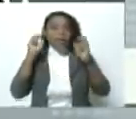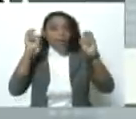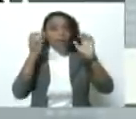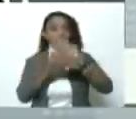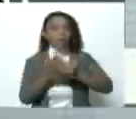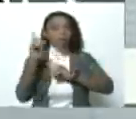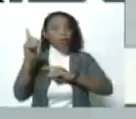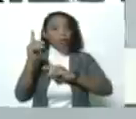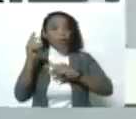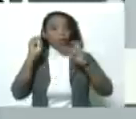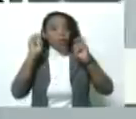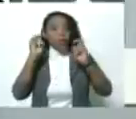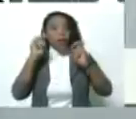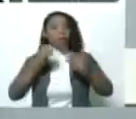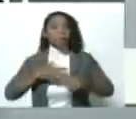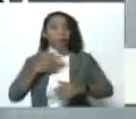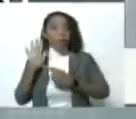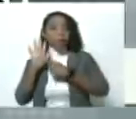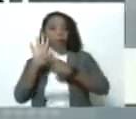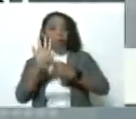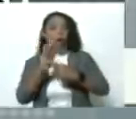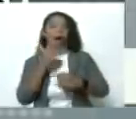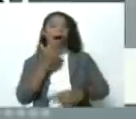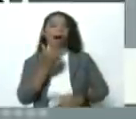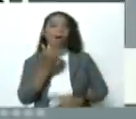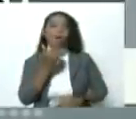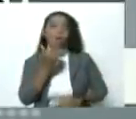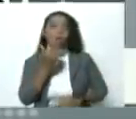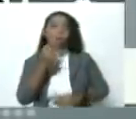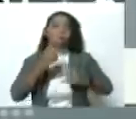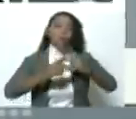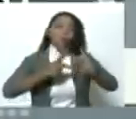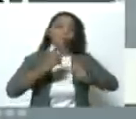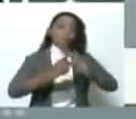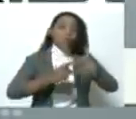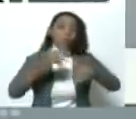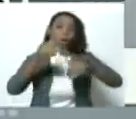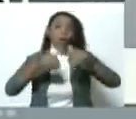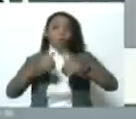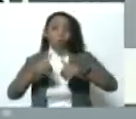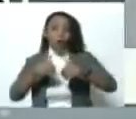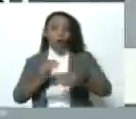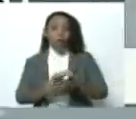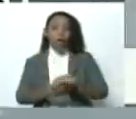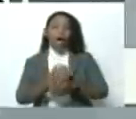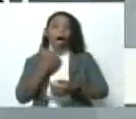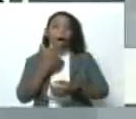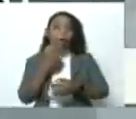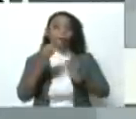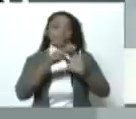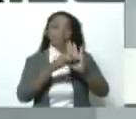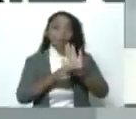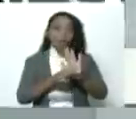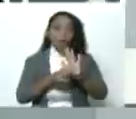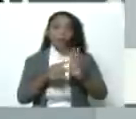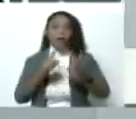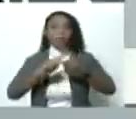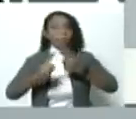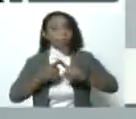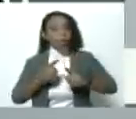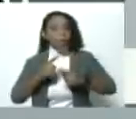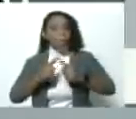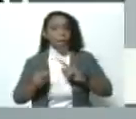son elementos que se pueden señalar siempre en algún proceso electoral, con alguna norma, alguna cosa, pero que en